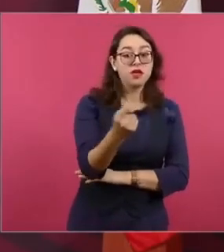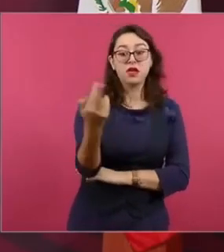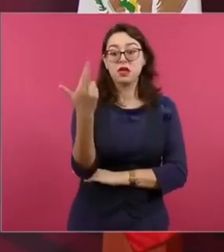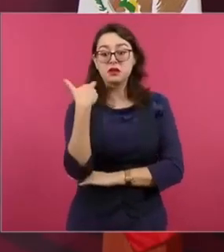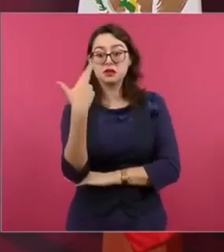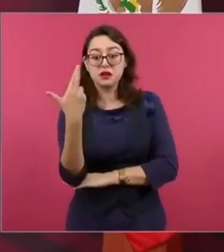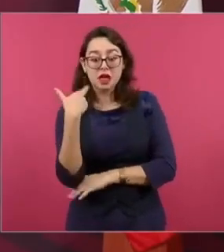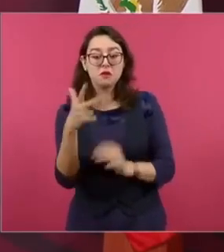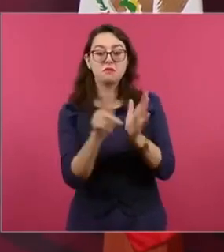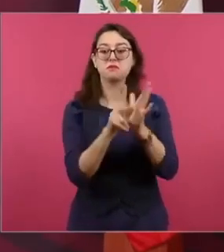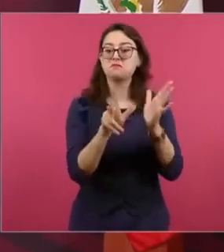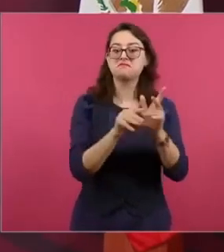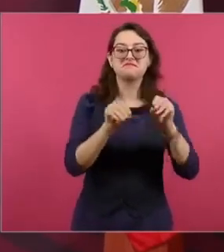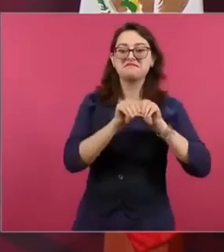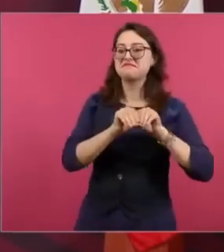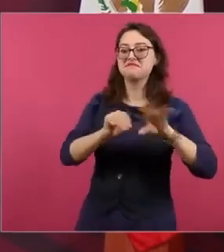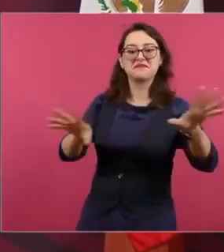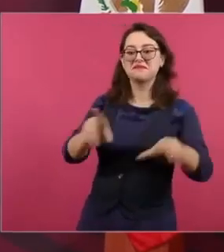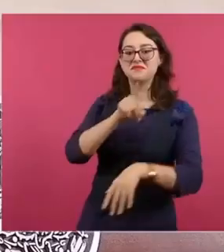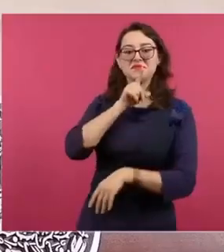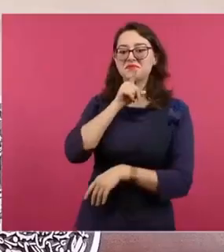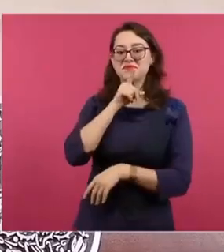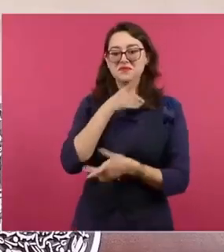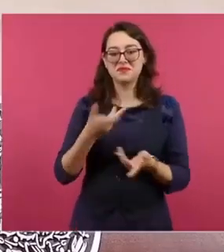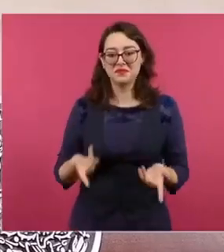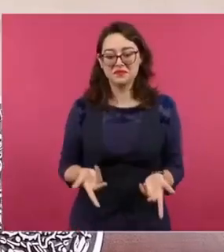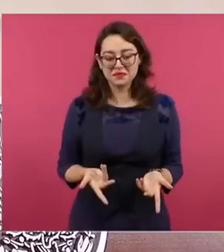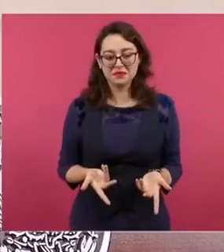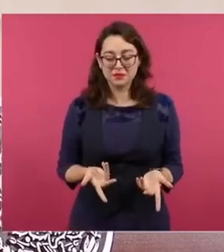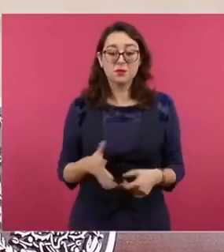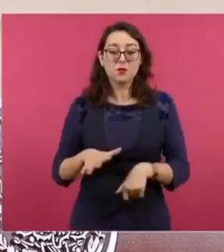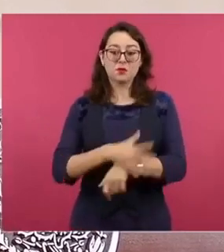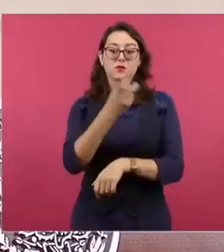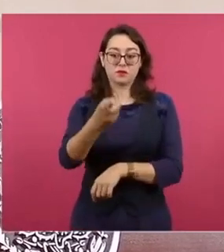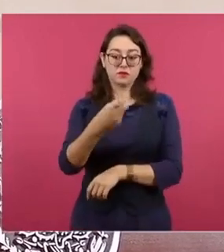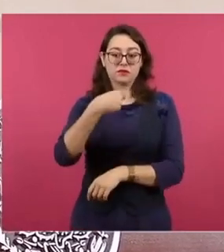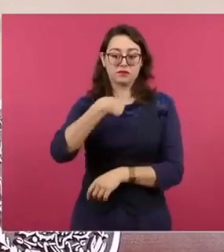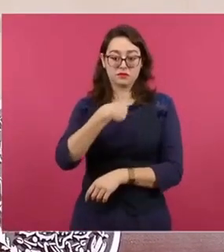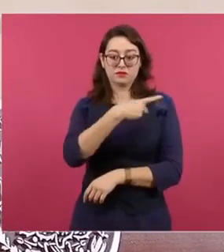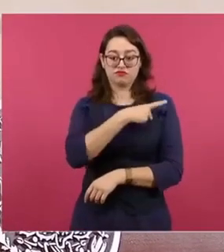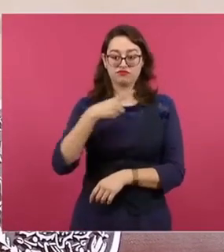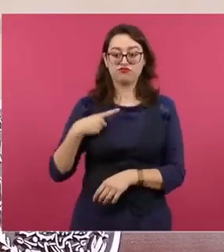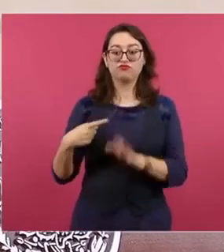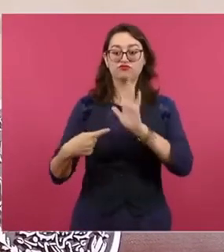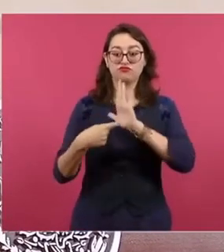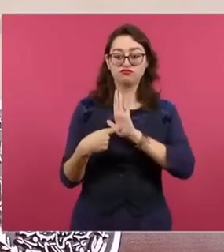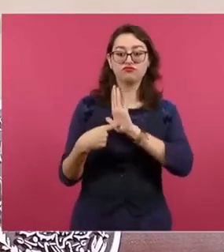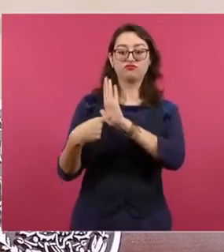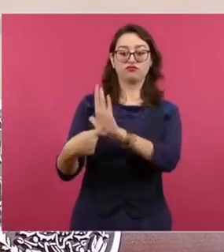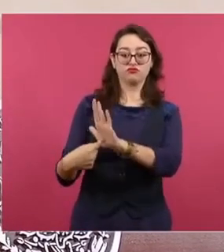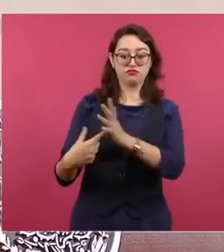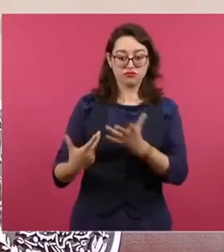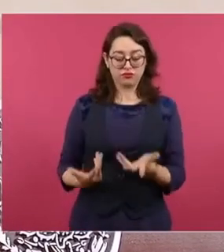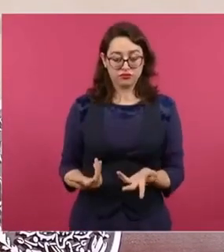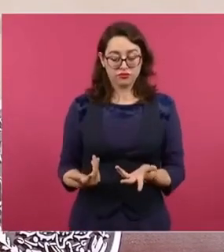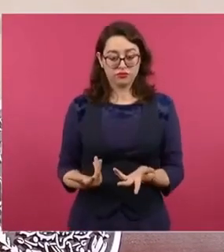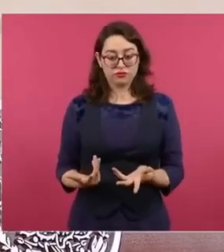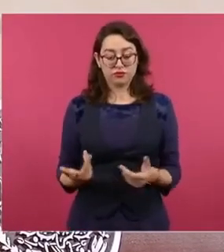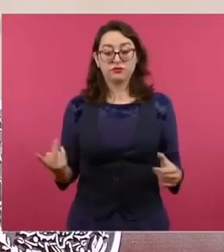de que un grupo, muy reducido por cierto,